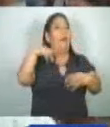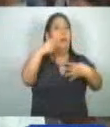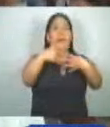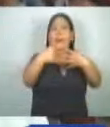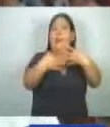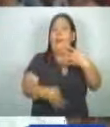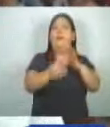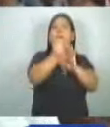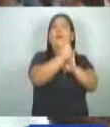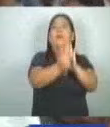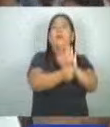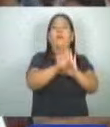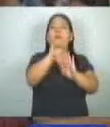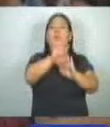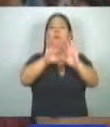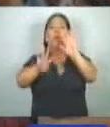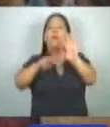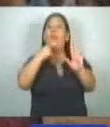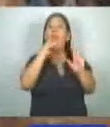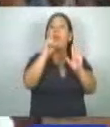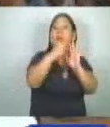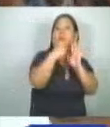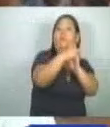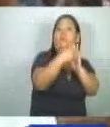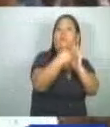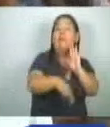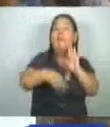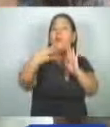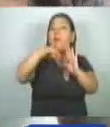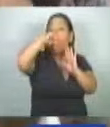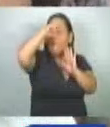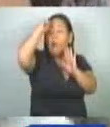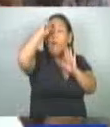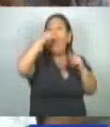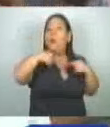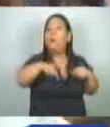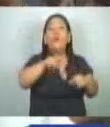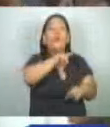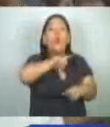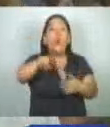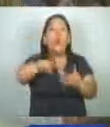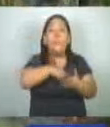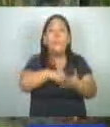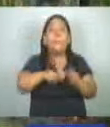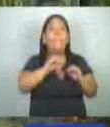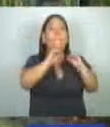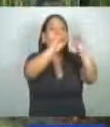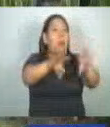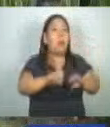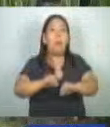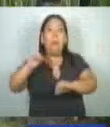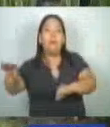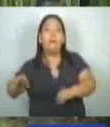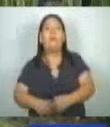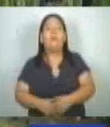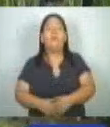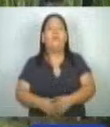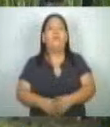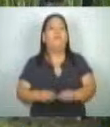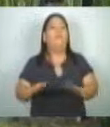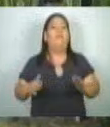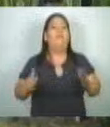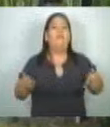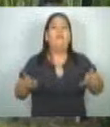el artículo 59 es bien claro, cuando dice estabilidad laboral en el cargo, no los traslado y no los permuta. Están generando, pues,